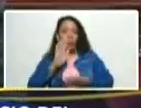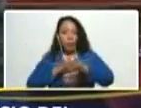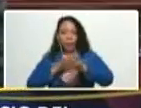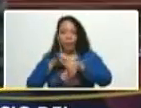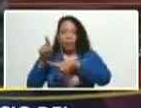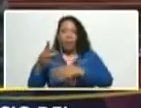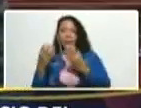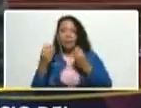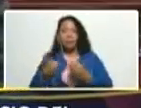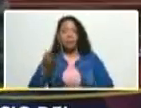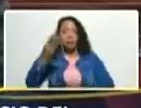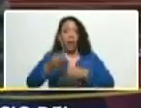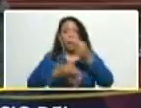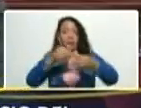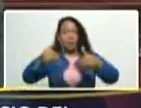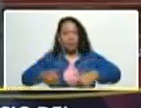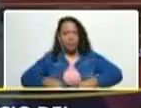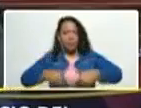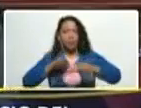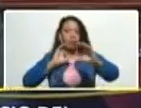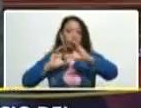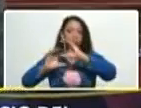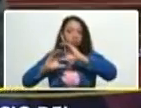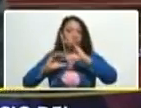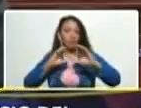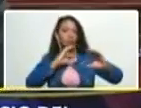importante hacer un esfuerzo comunicacional